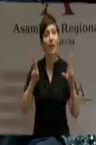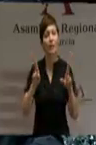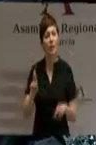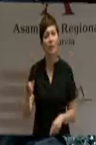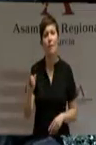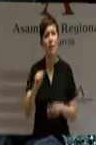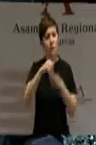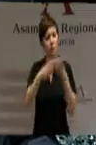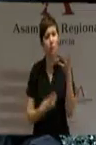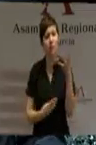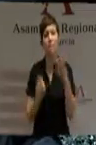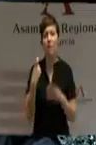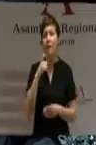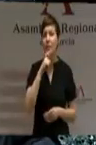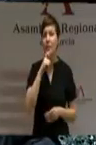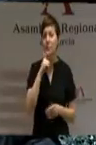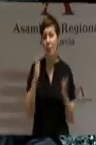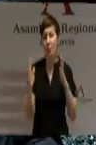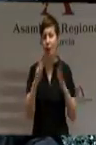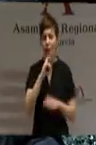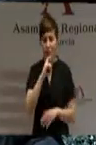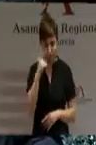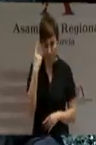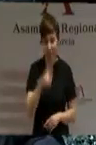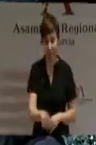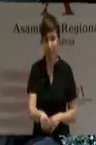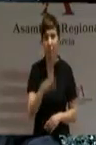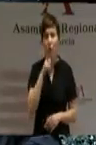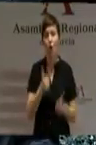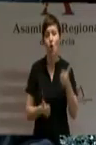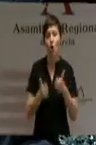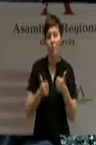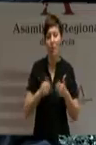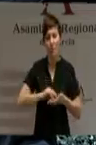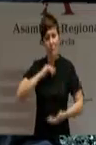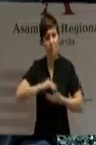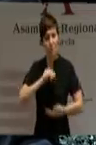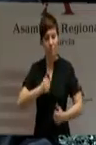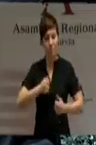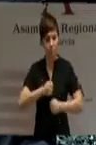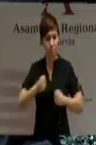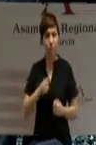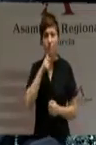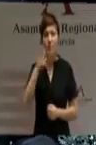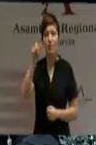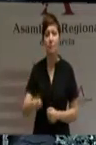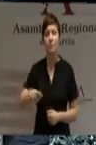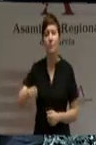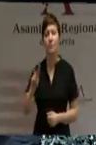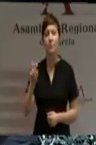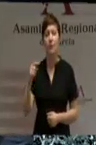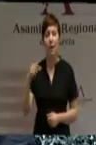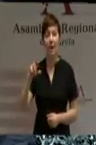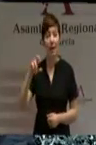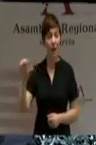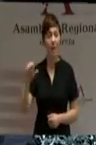difíciles, cómo no, pero confío que la competencia y el ánimo del presidente Garre contribuirá de una manera determinante a